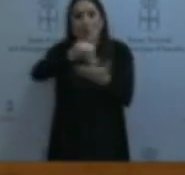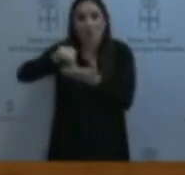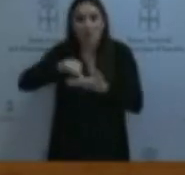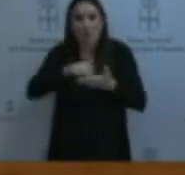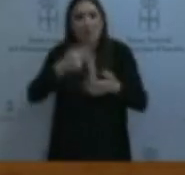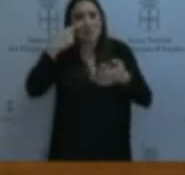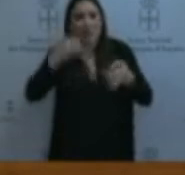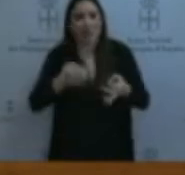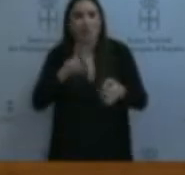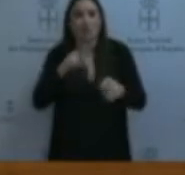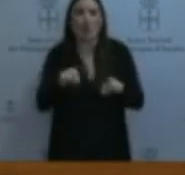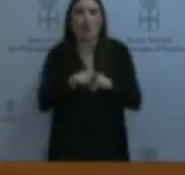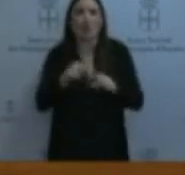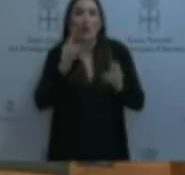y no algo virtual.